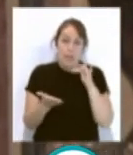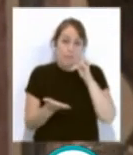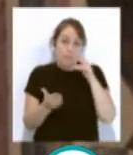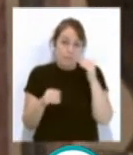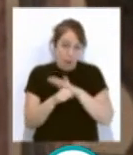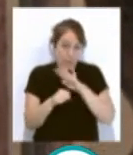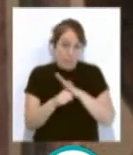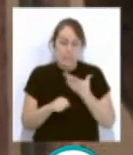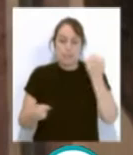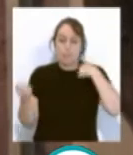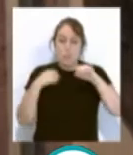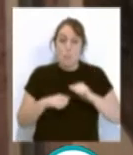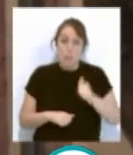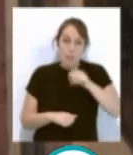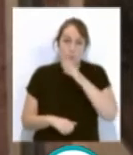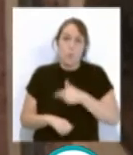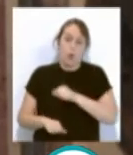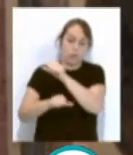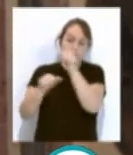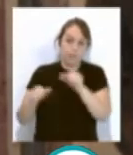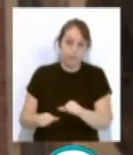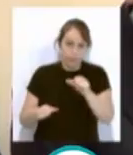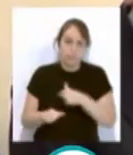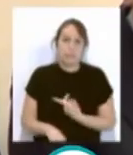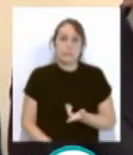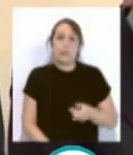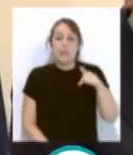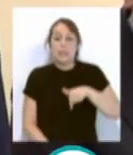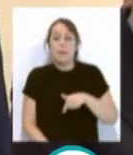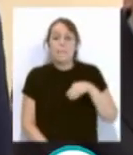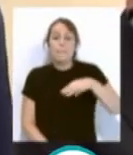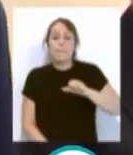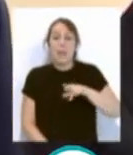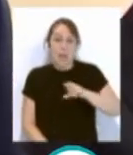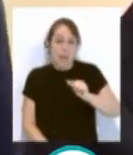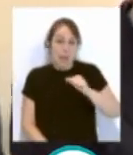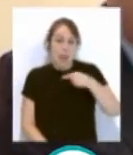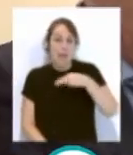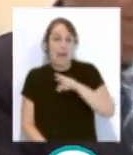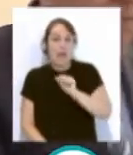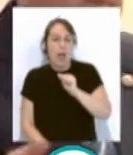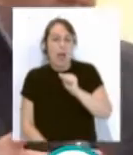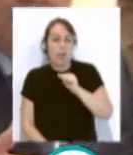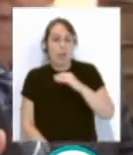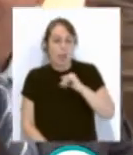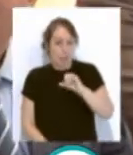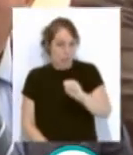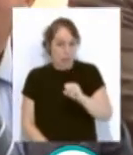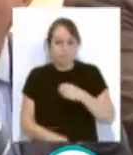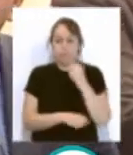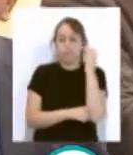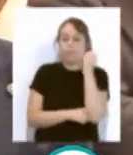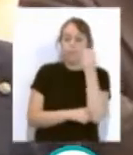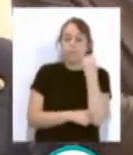honor a ella. A las 8 de la tarde el vejeriego afincado en Cádiz, Juan Mera Gracia, será el encargado de pregonar a la Virgen del Rosario